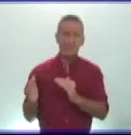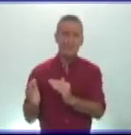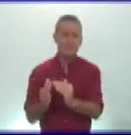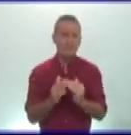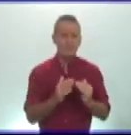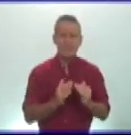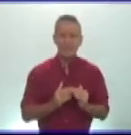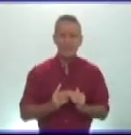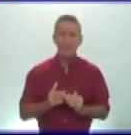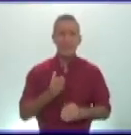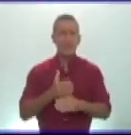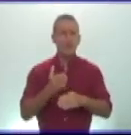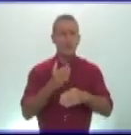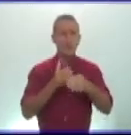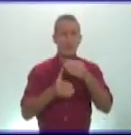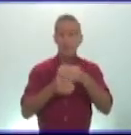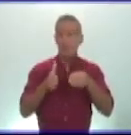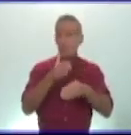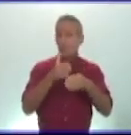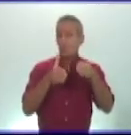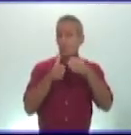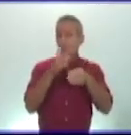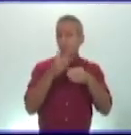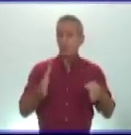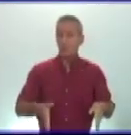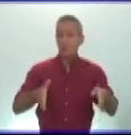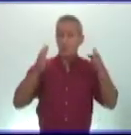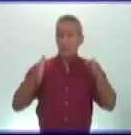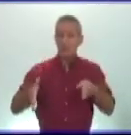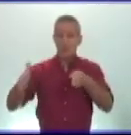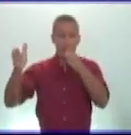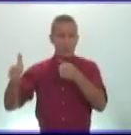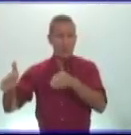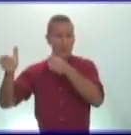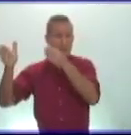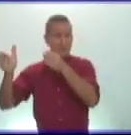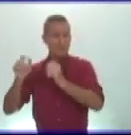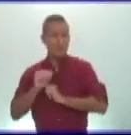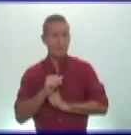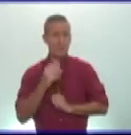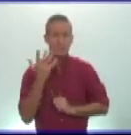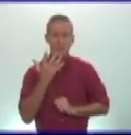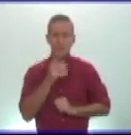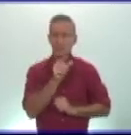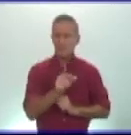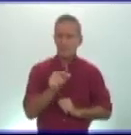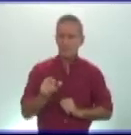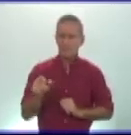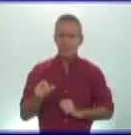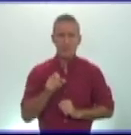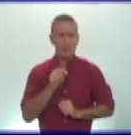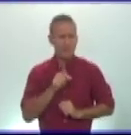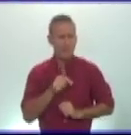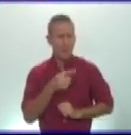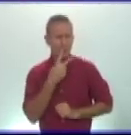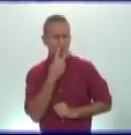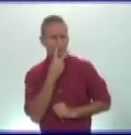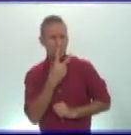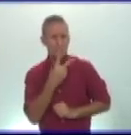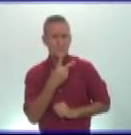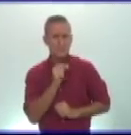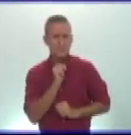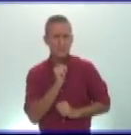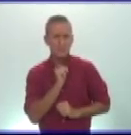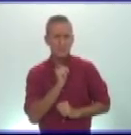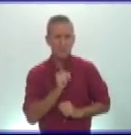edificios civiles antes que religiosos entre algunas de las construcciones que se destacaron encontramos